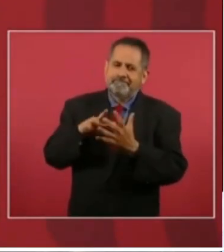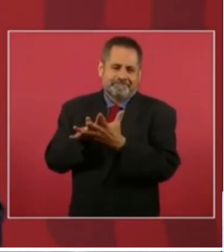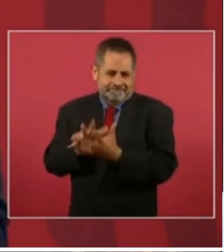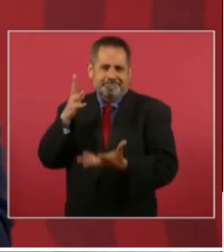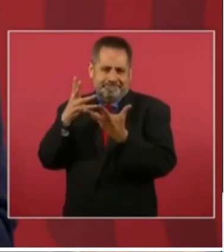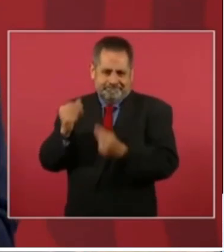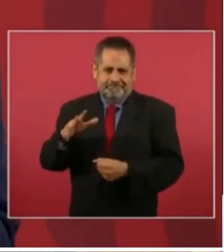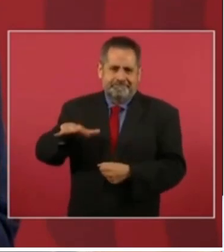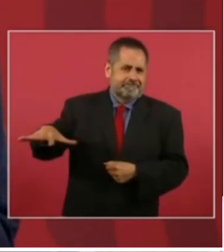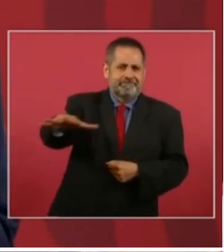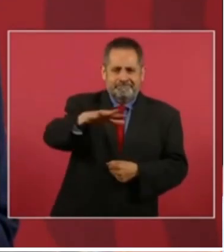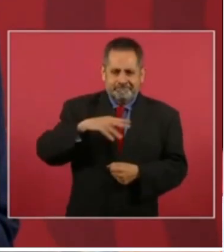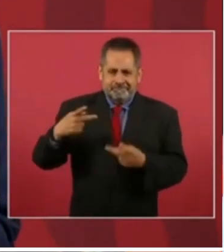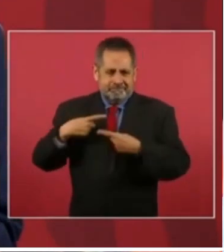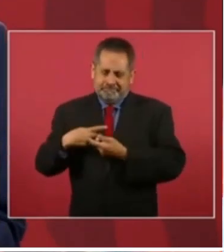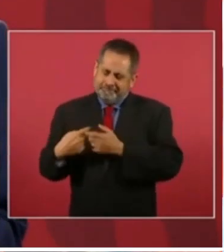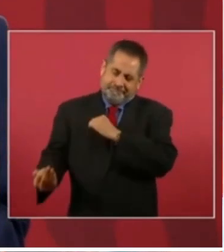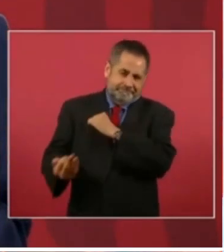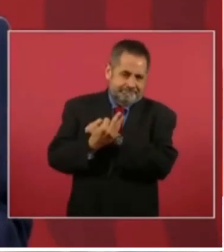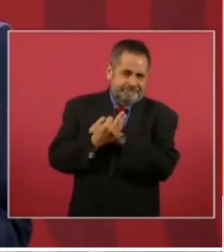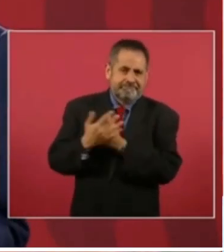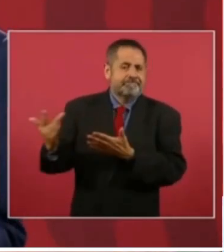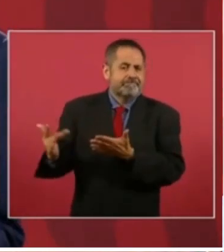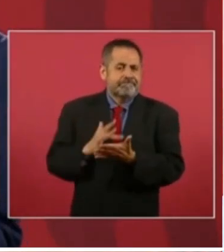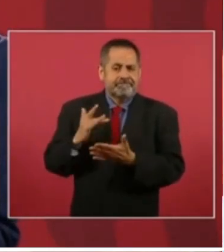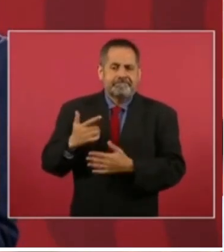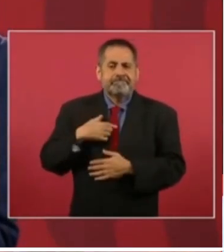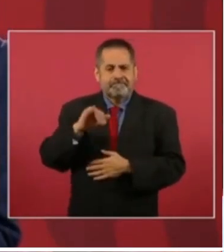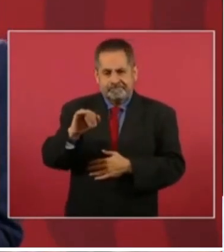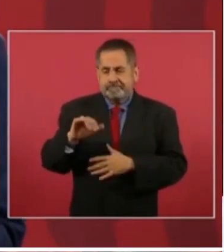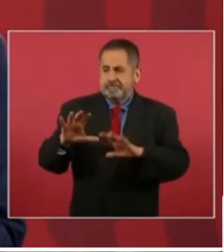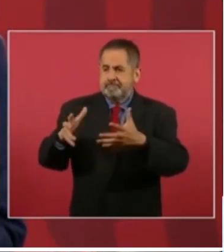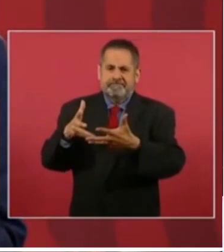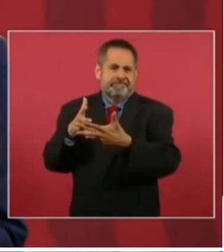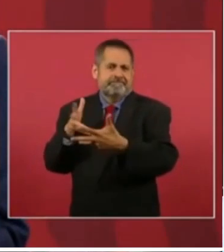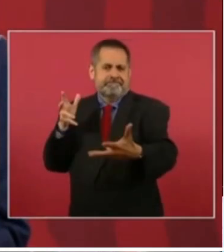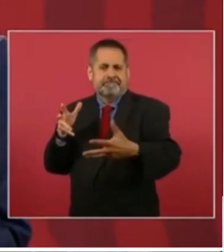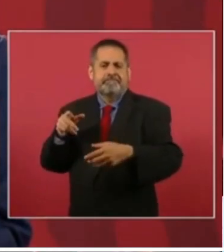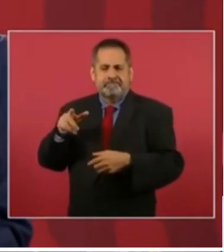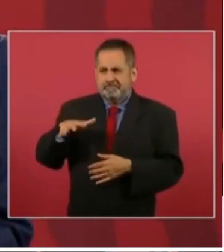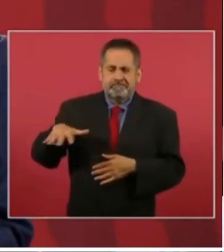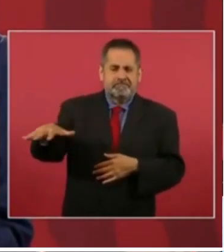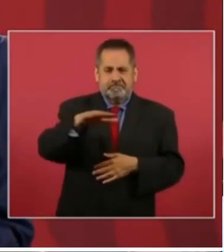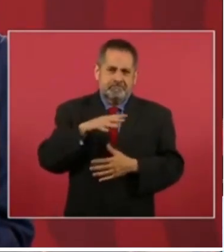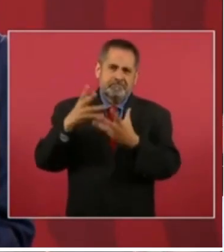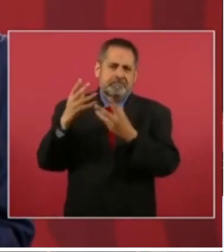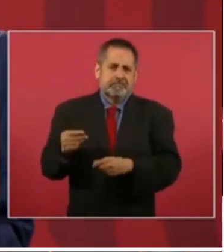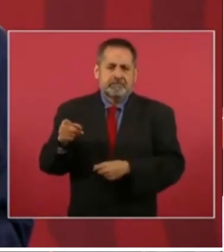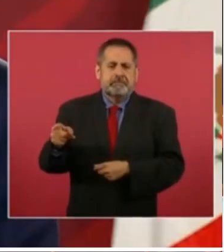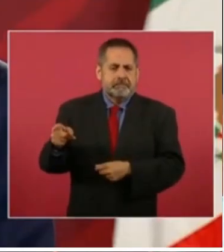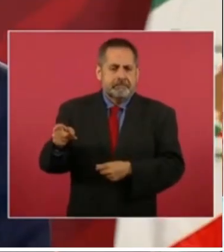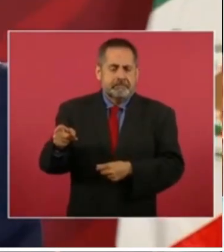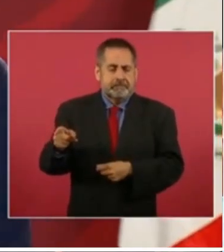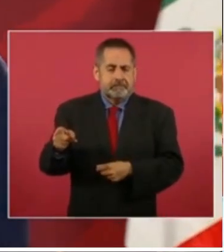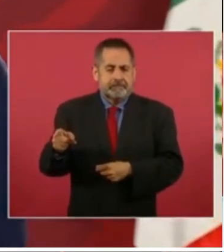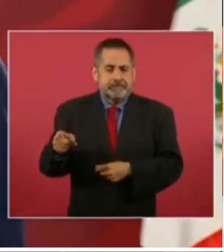de un sector amplio de la población. Y